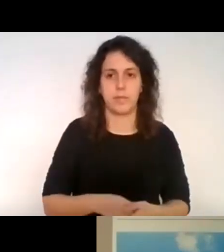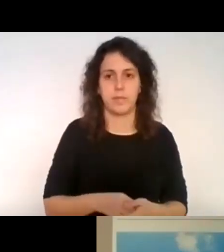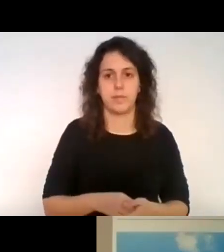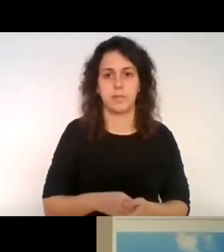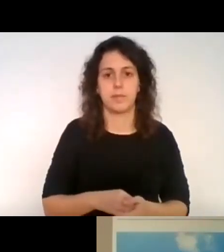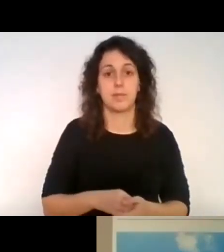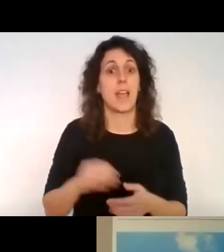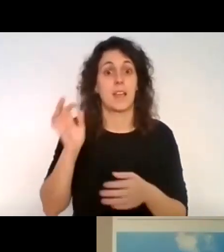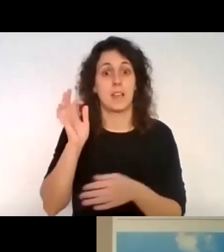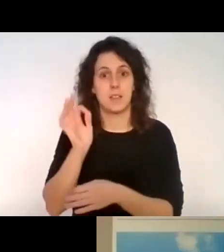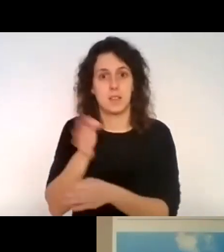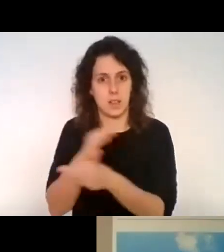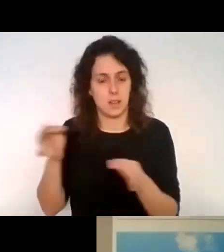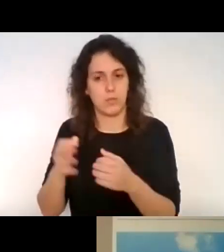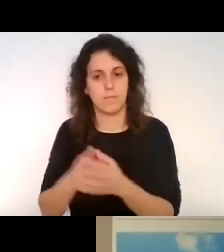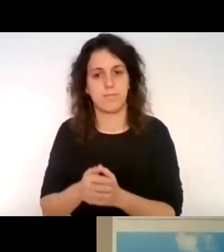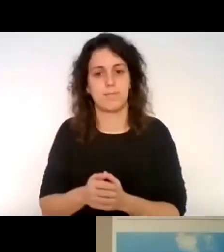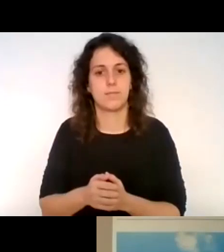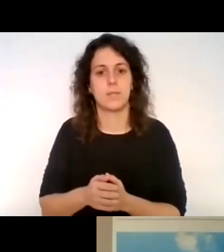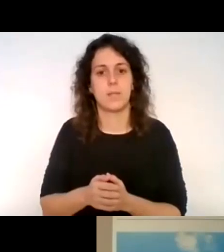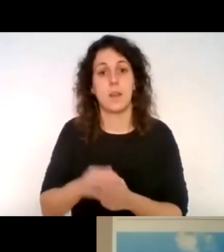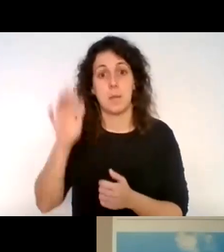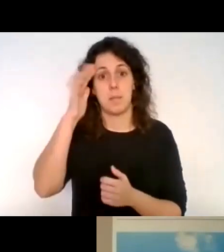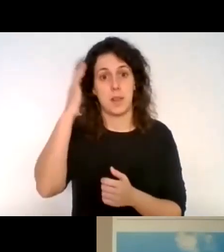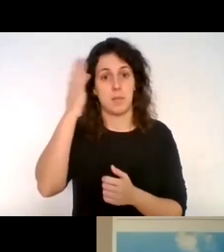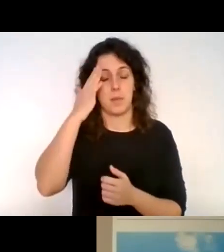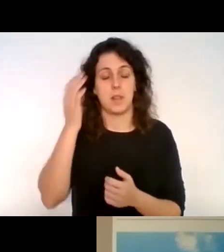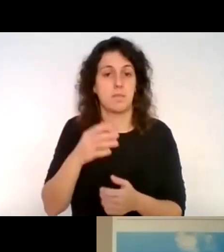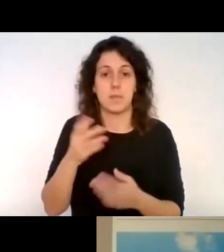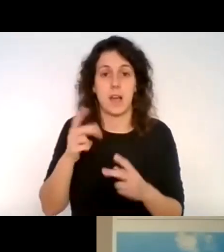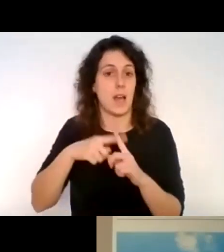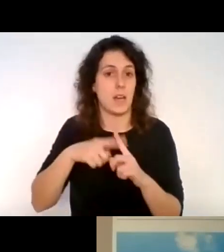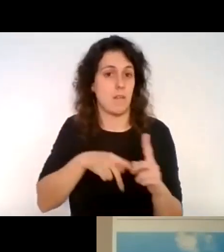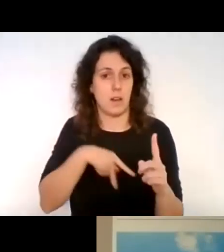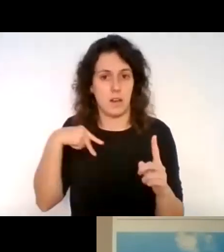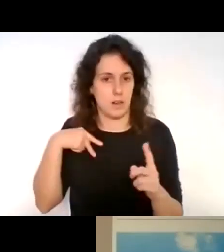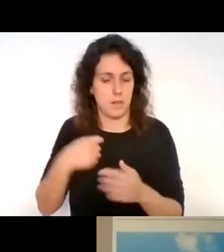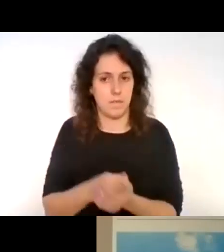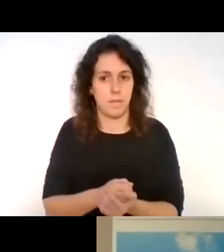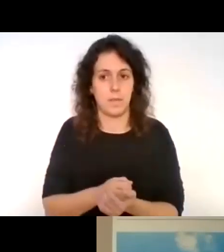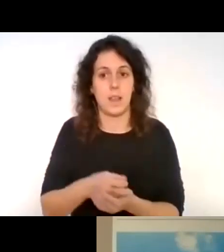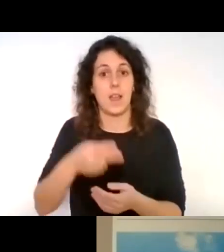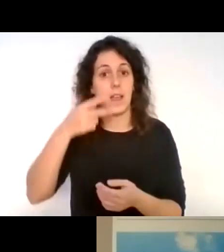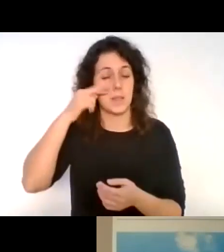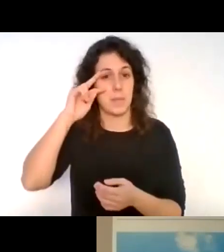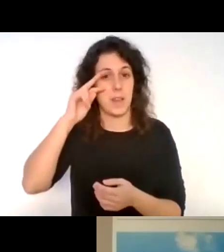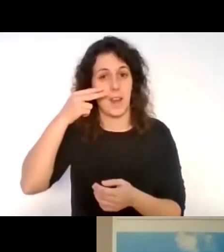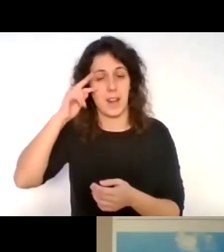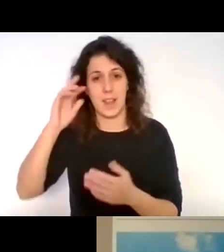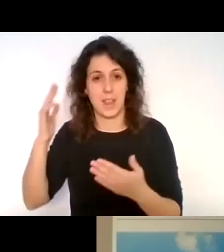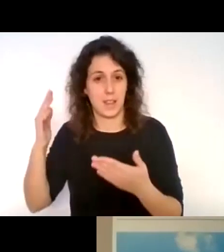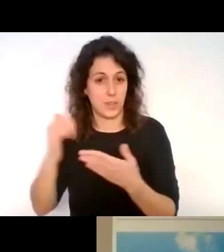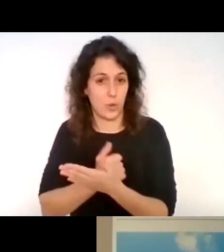Exacto, entonces, principalmente, por lo general, en esas expediciones de largo